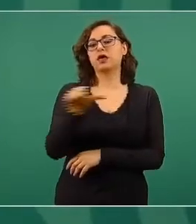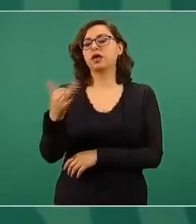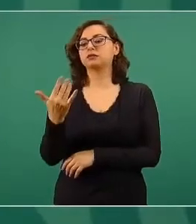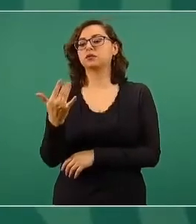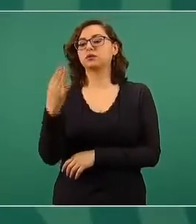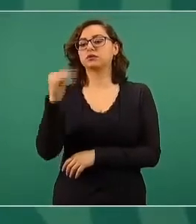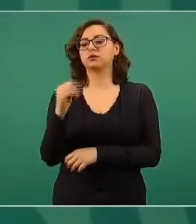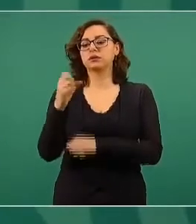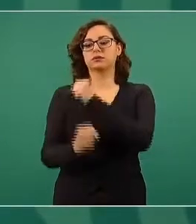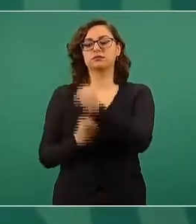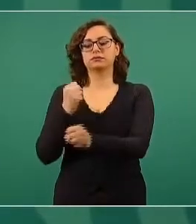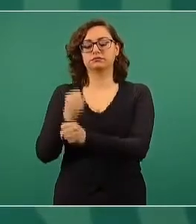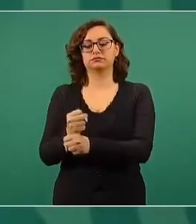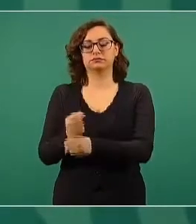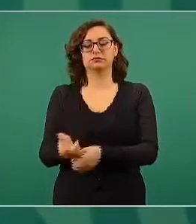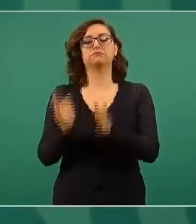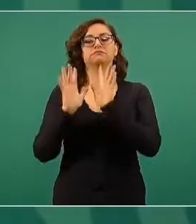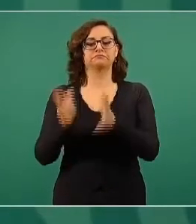años.